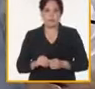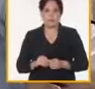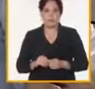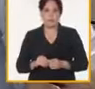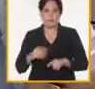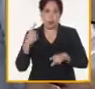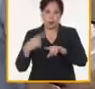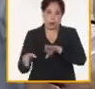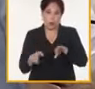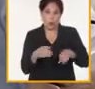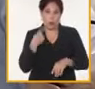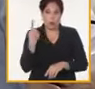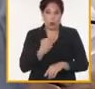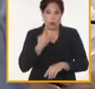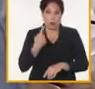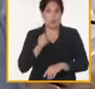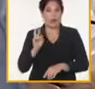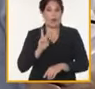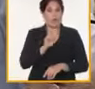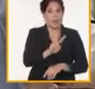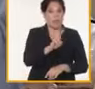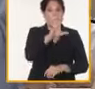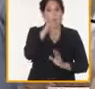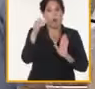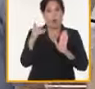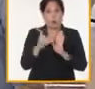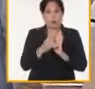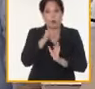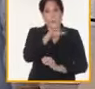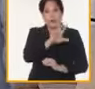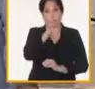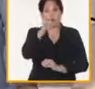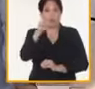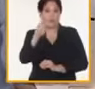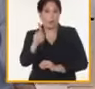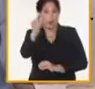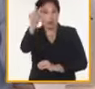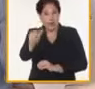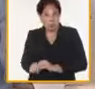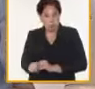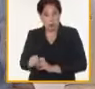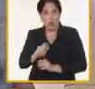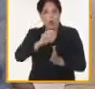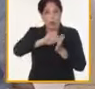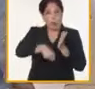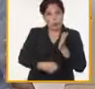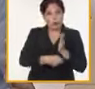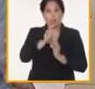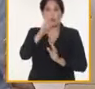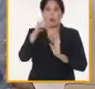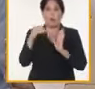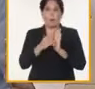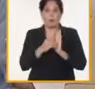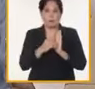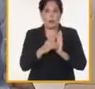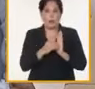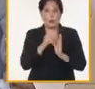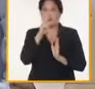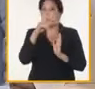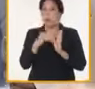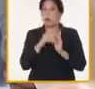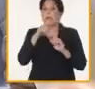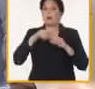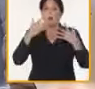alimentos. Nosotros en junio logramos visitar 5.581 productores, contratar 2.890